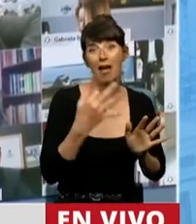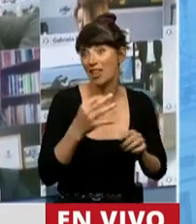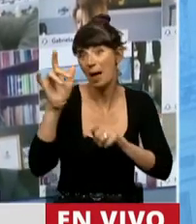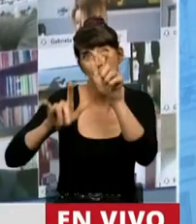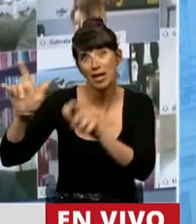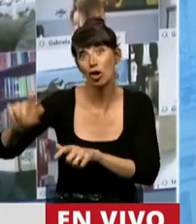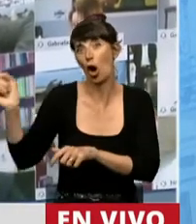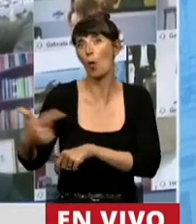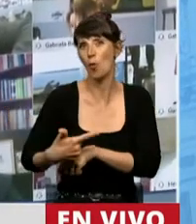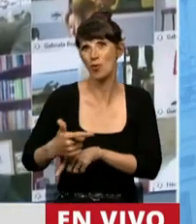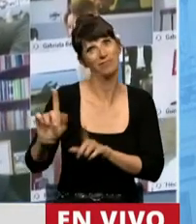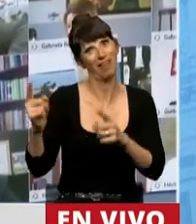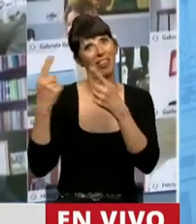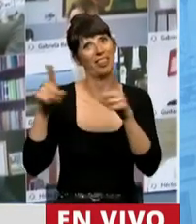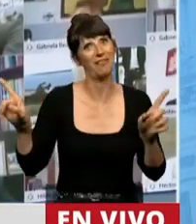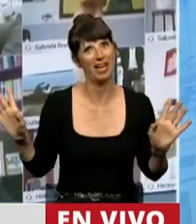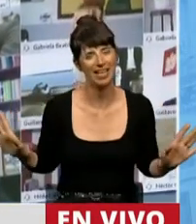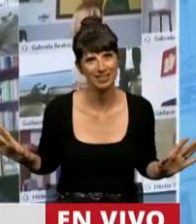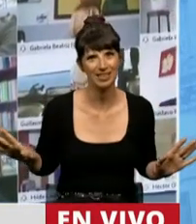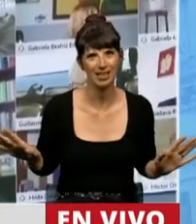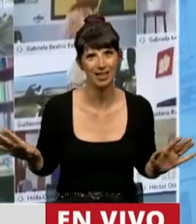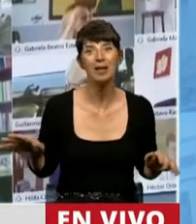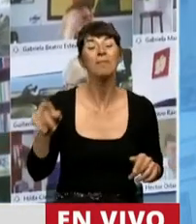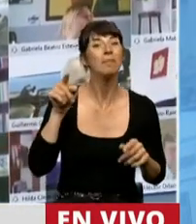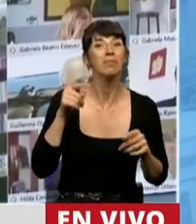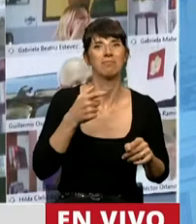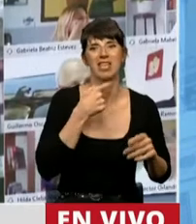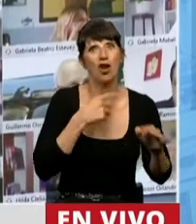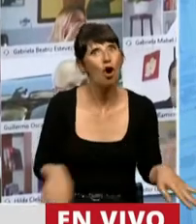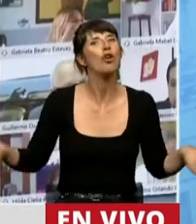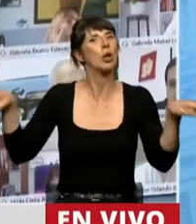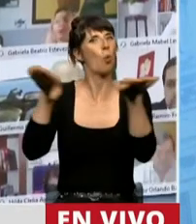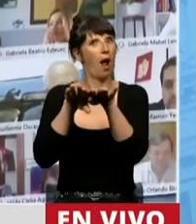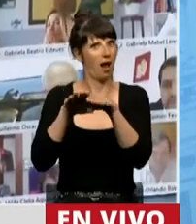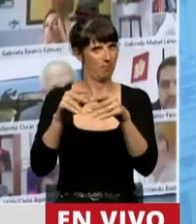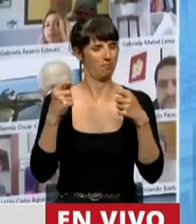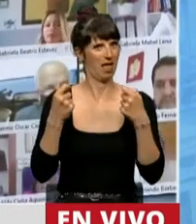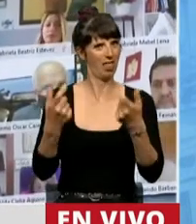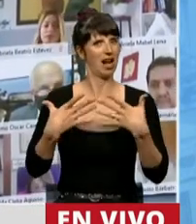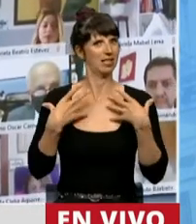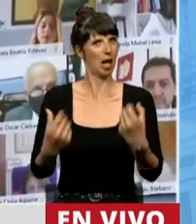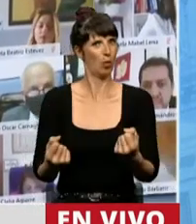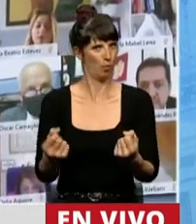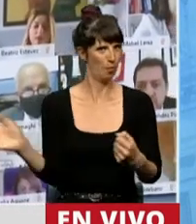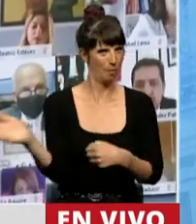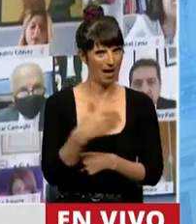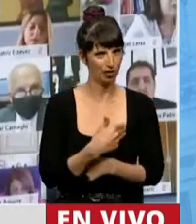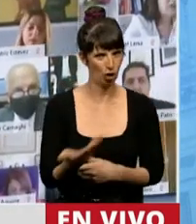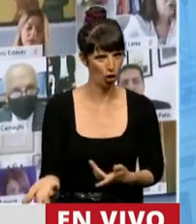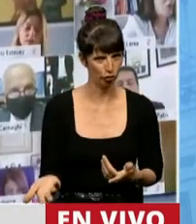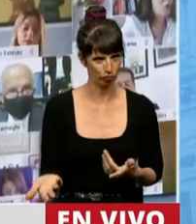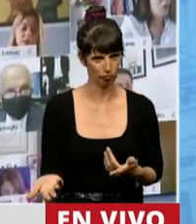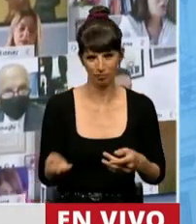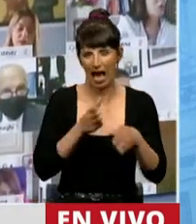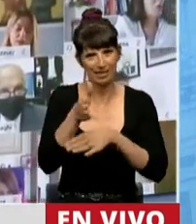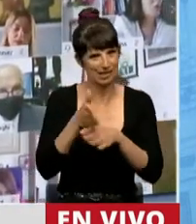posibilidad. Para eso también vamos a luchar, para que la salud sea y esté en mano y accesible para